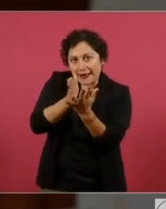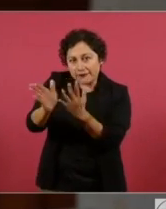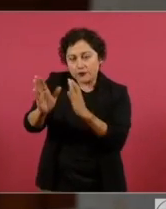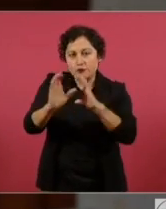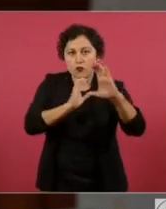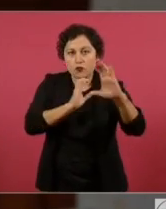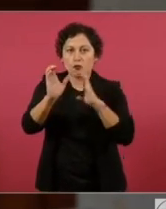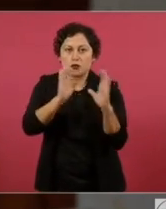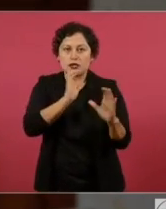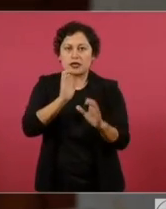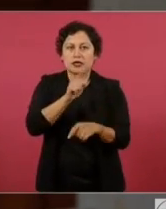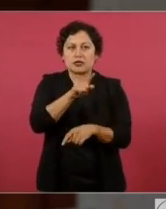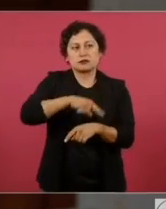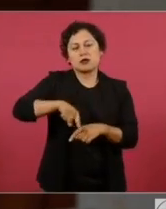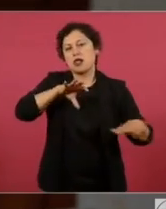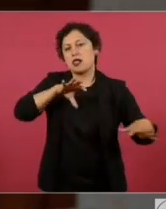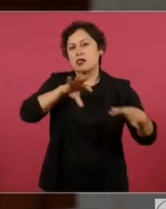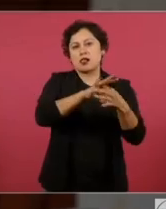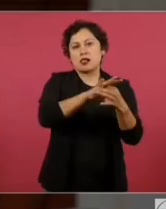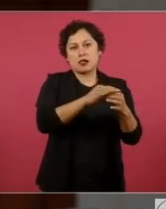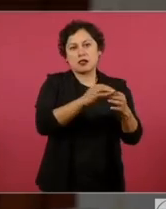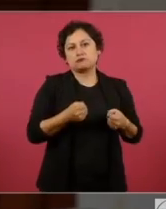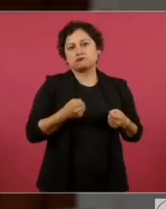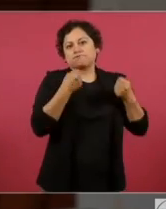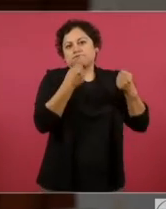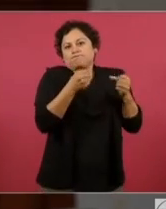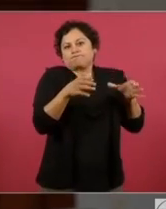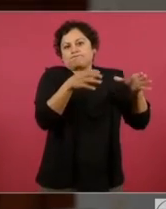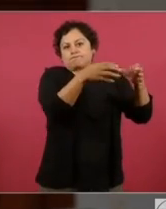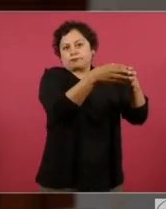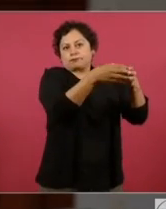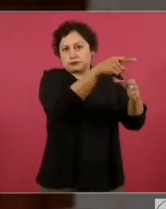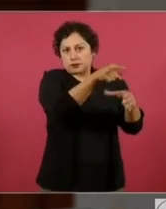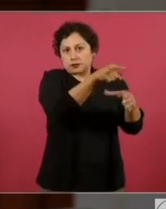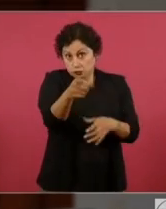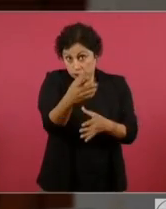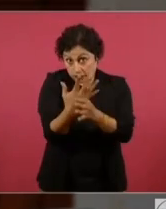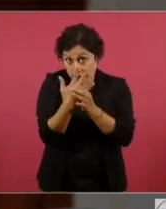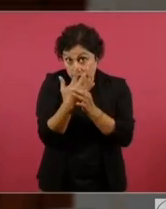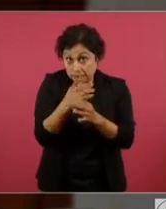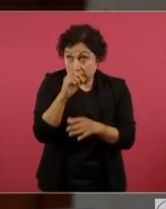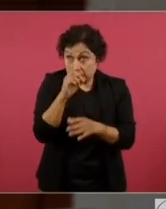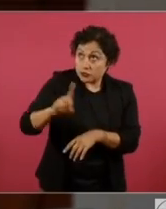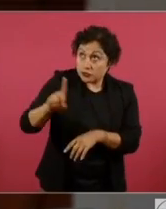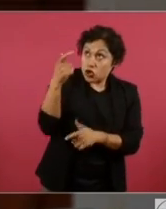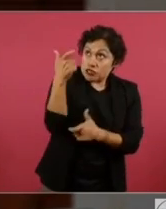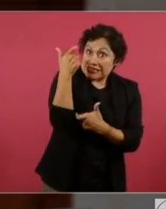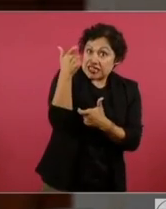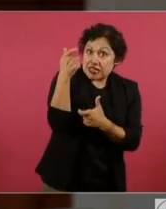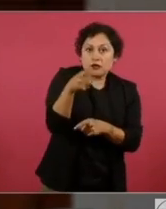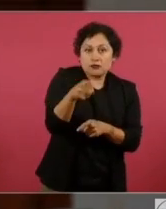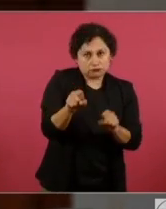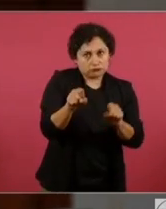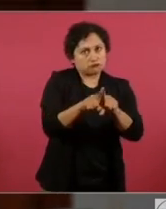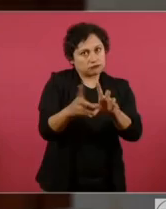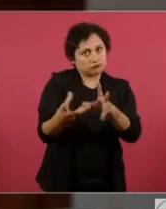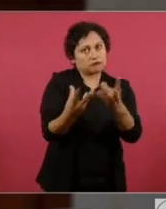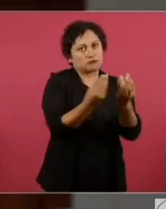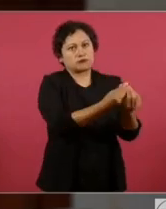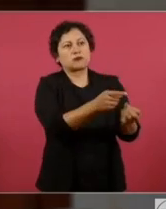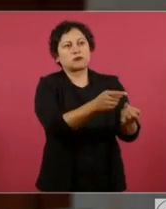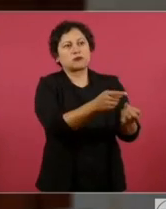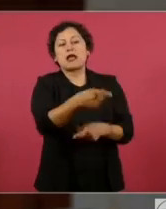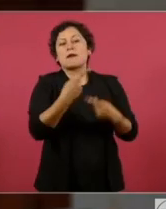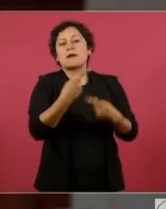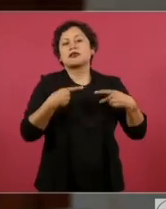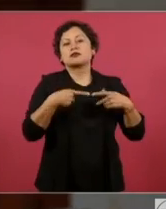y que van a hacer, su único dios es el dinero, como usted lo dice. Los columnistas que están con ese poder. Y